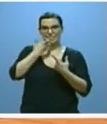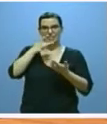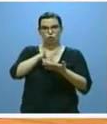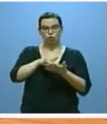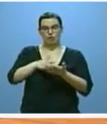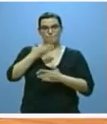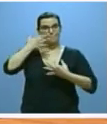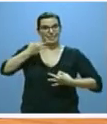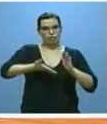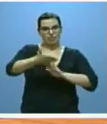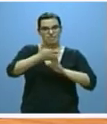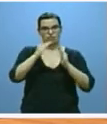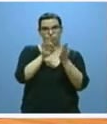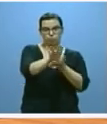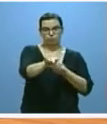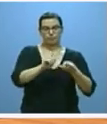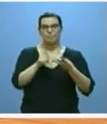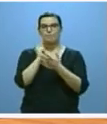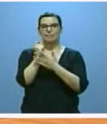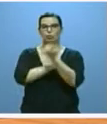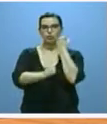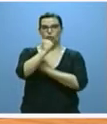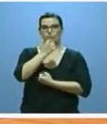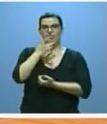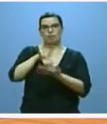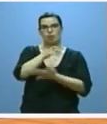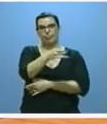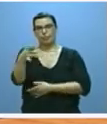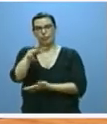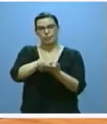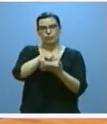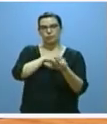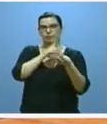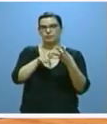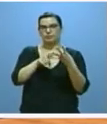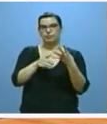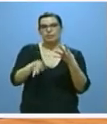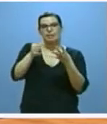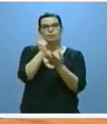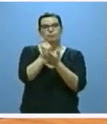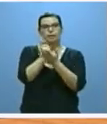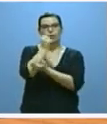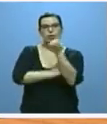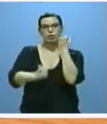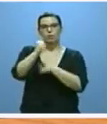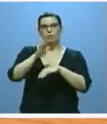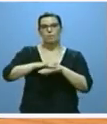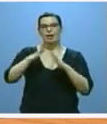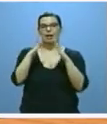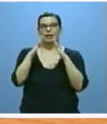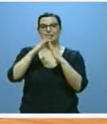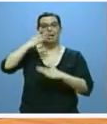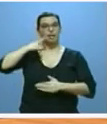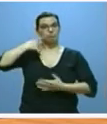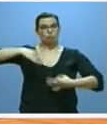de desahucio, la prestación económica frente a situaciones de deuda hipotecaria y la prestación económica para alquiler de vivienda habitual.